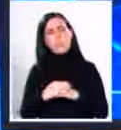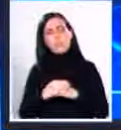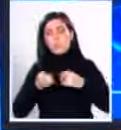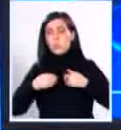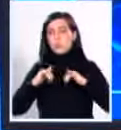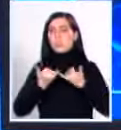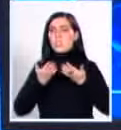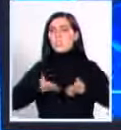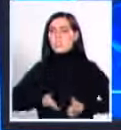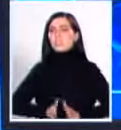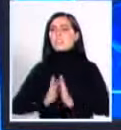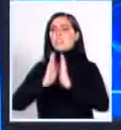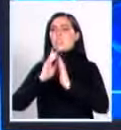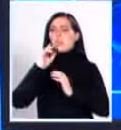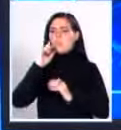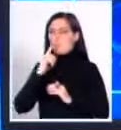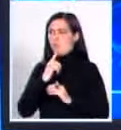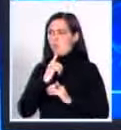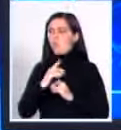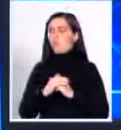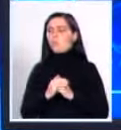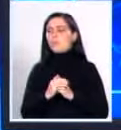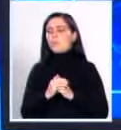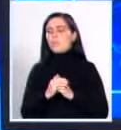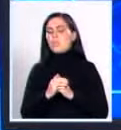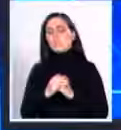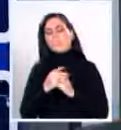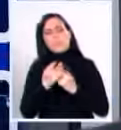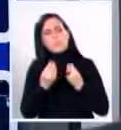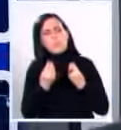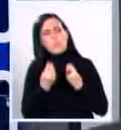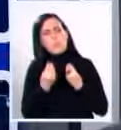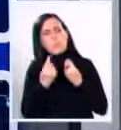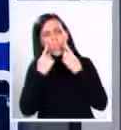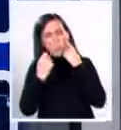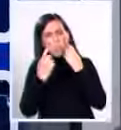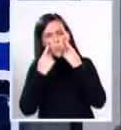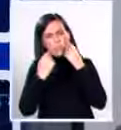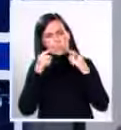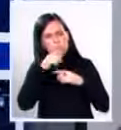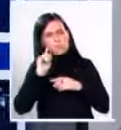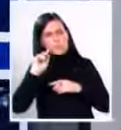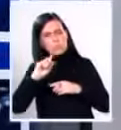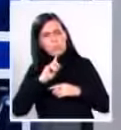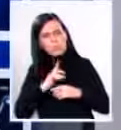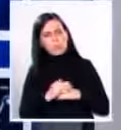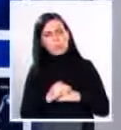Nací. ¿Nació? ¿Nació? ¿Y cuándo le detectaron la sordera?